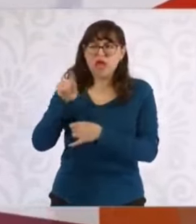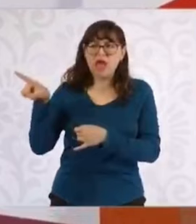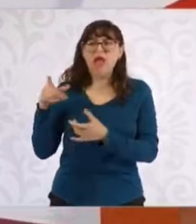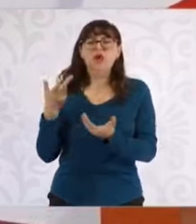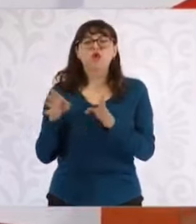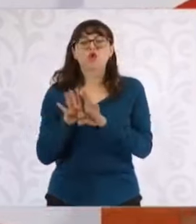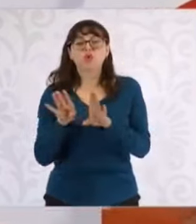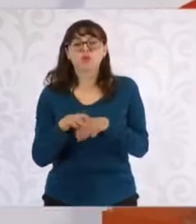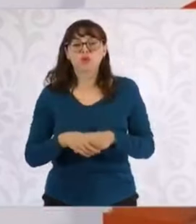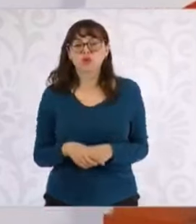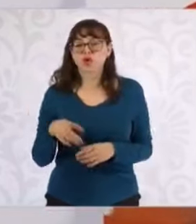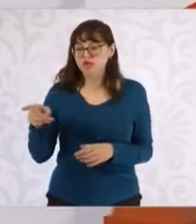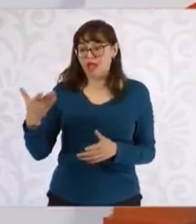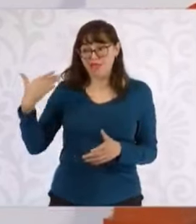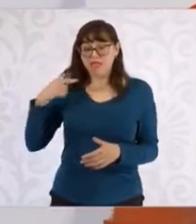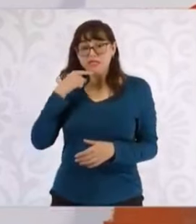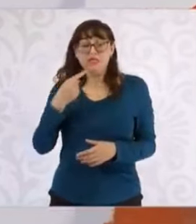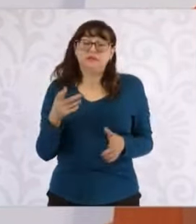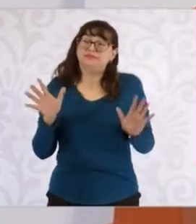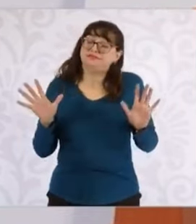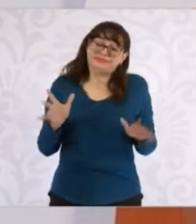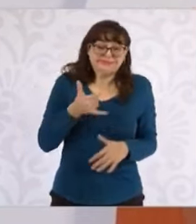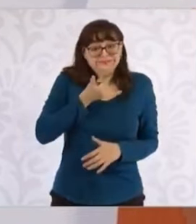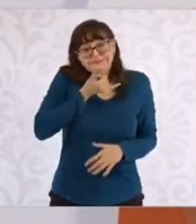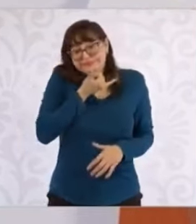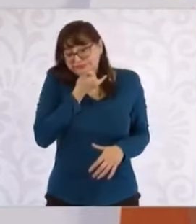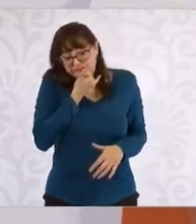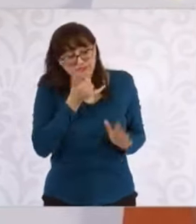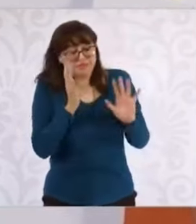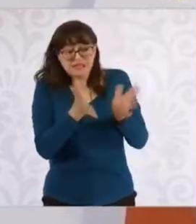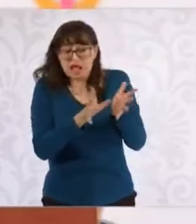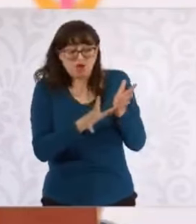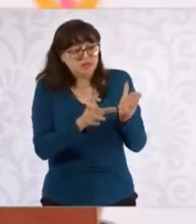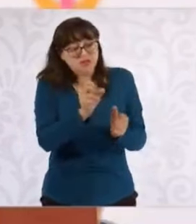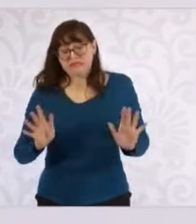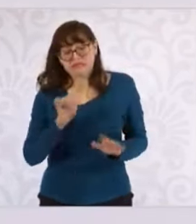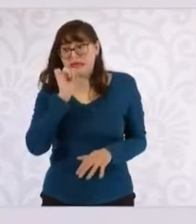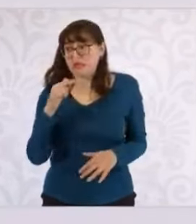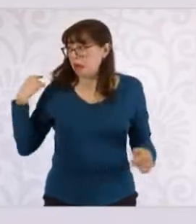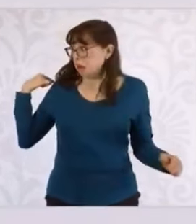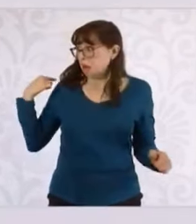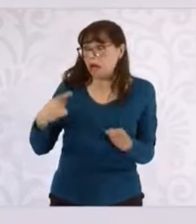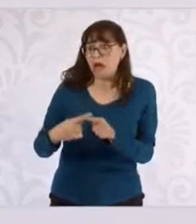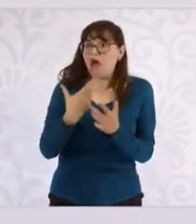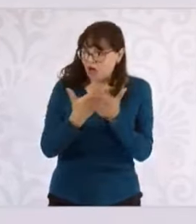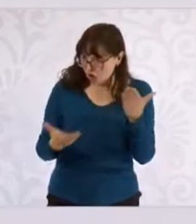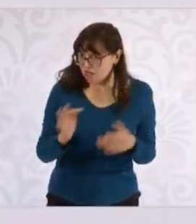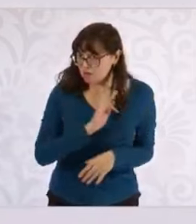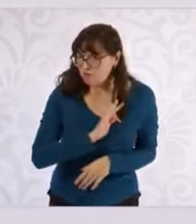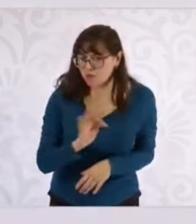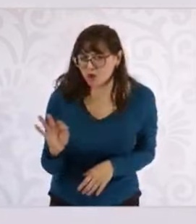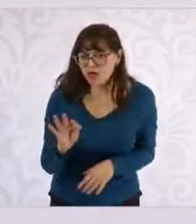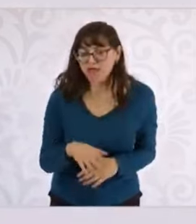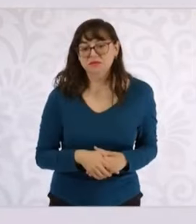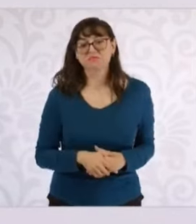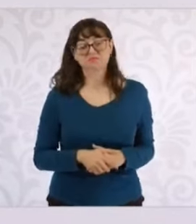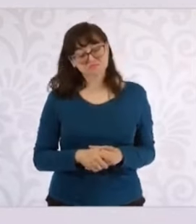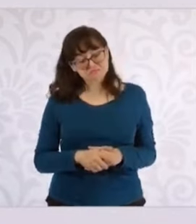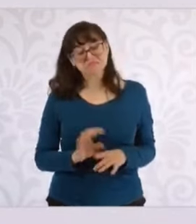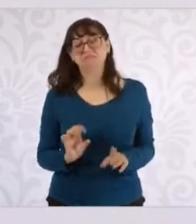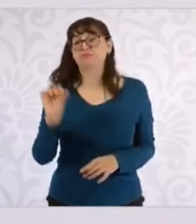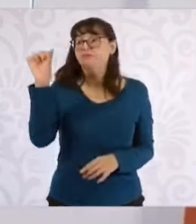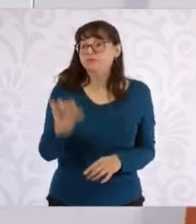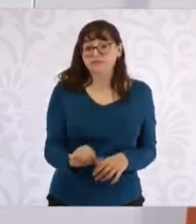en donde ha dicho que no puede la Corte invalidar la Constitución y que revise quién va a marchar el día de hoy